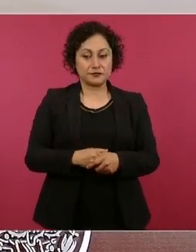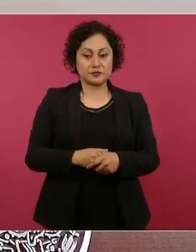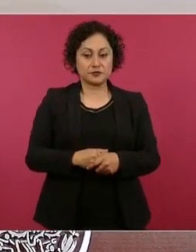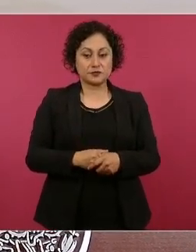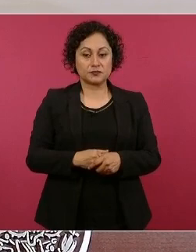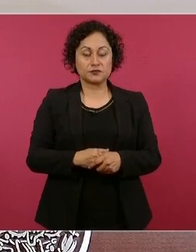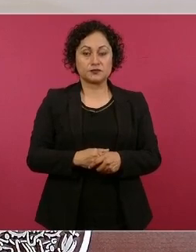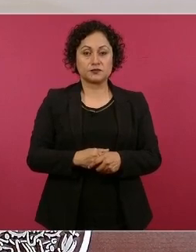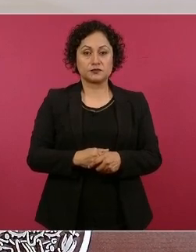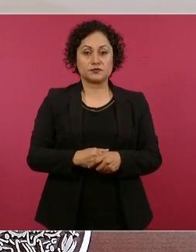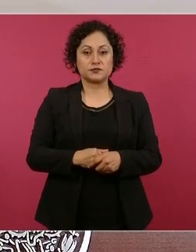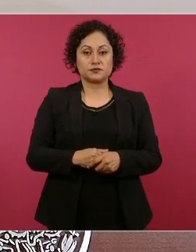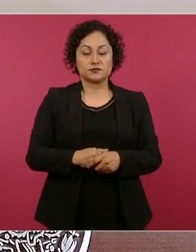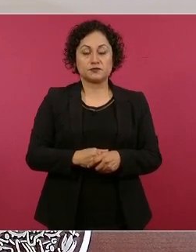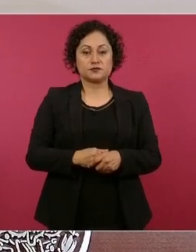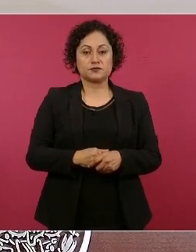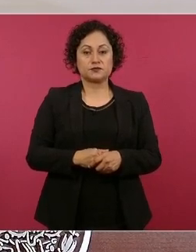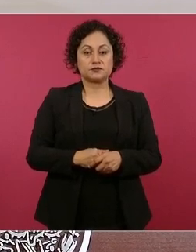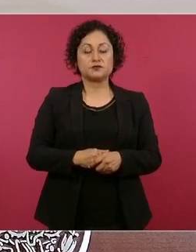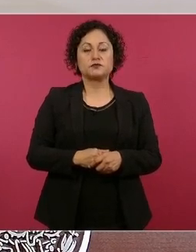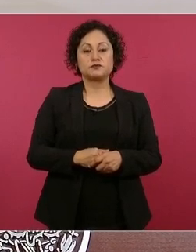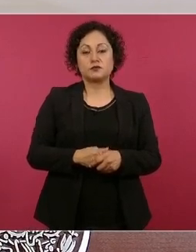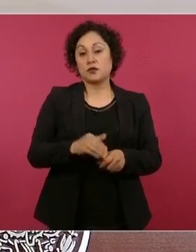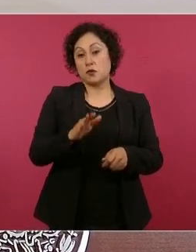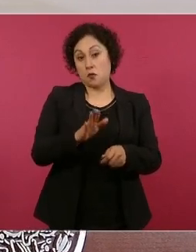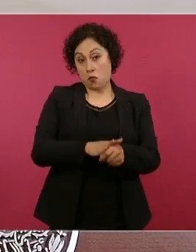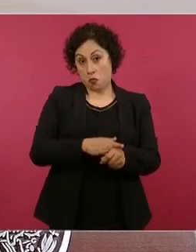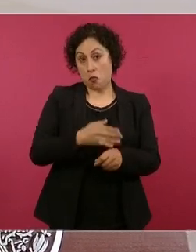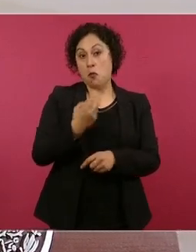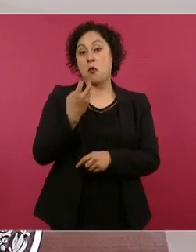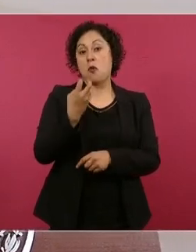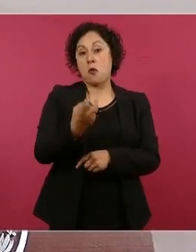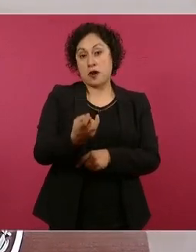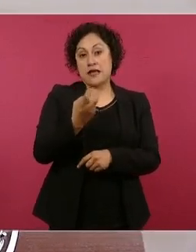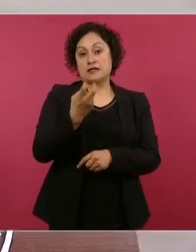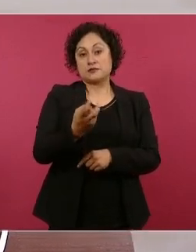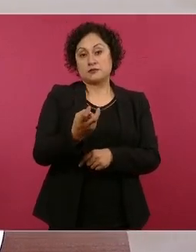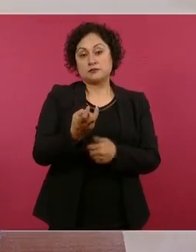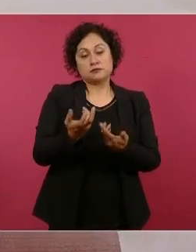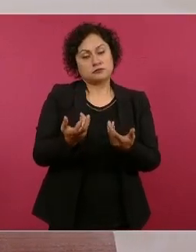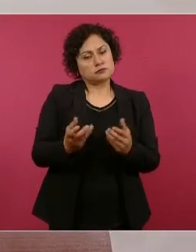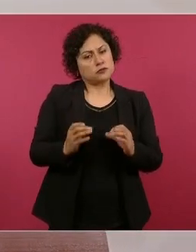Entonces, hay que tener cuidado con la simulación.